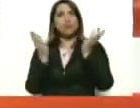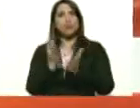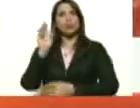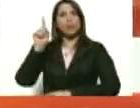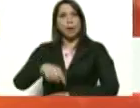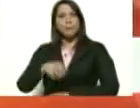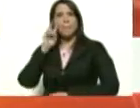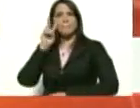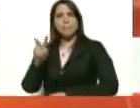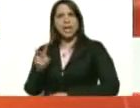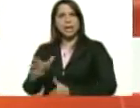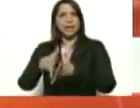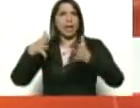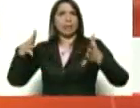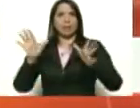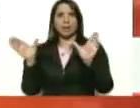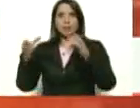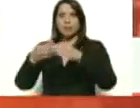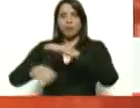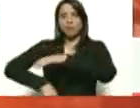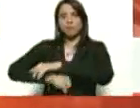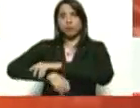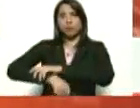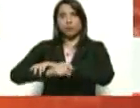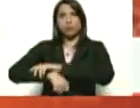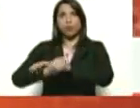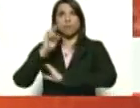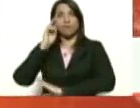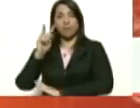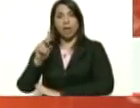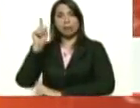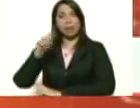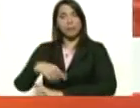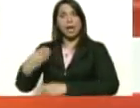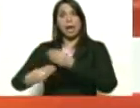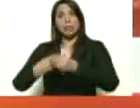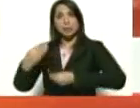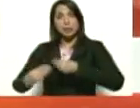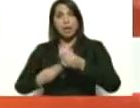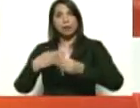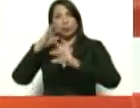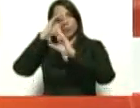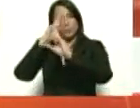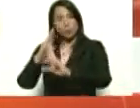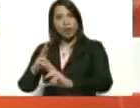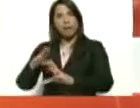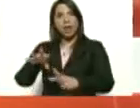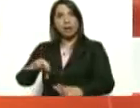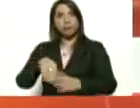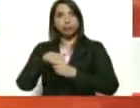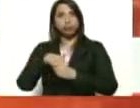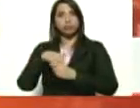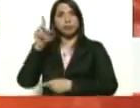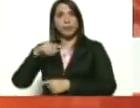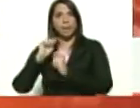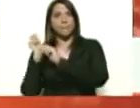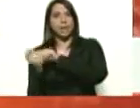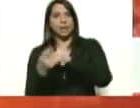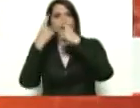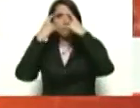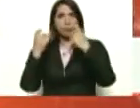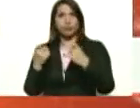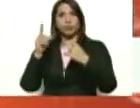equipos grandes, equipos de fútbol, bueno, también cumpliendo, y de béisbol, las grandes ligas suspendidas,